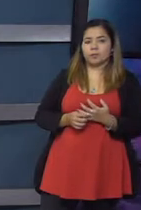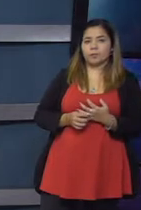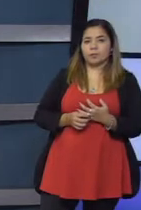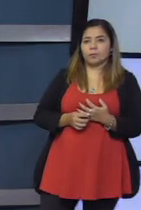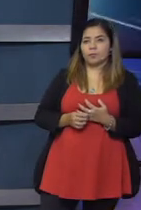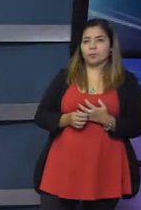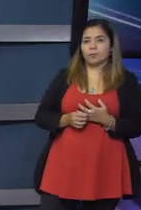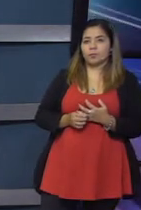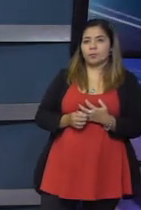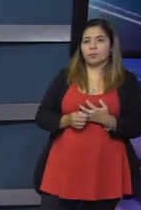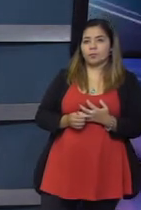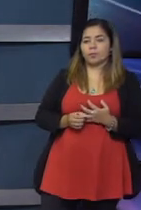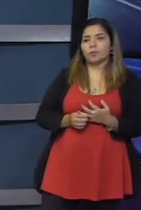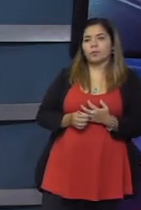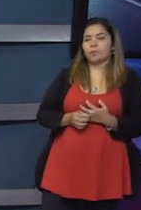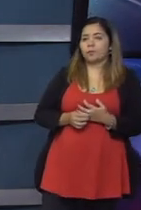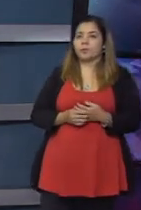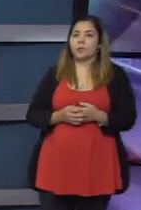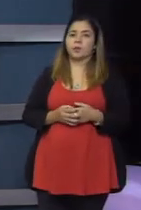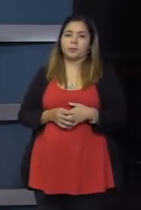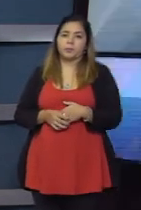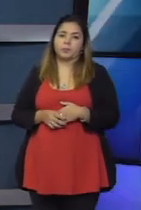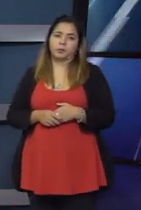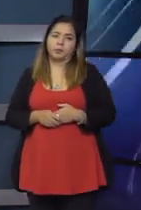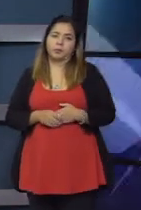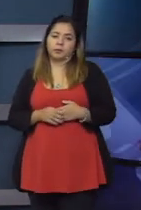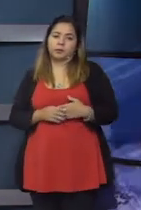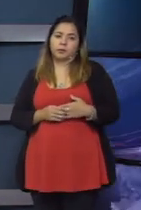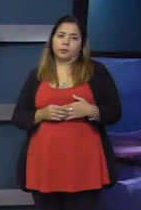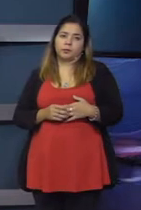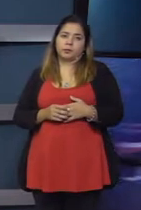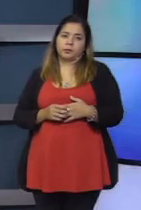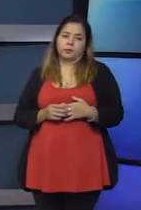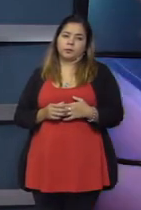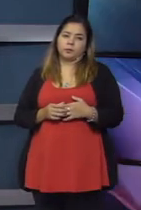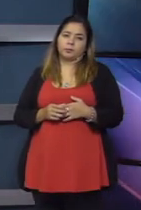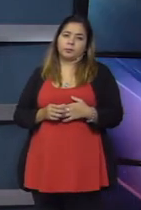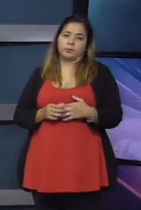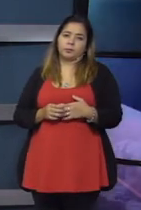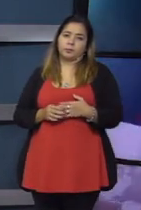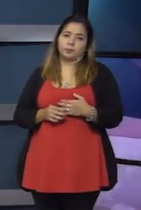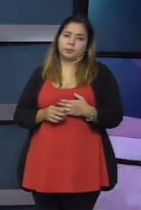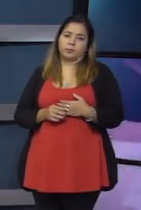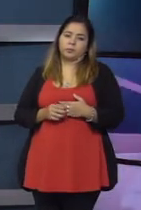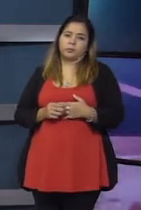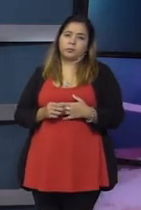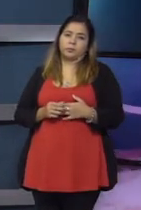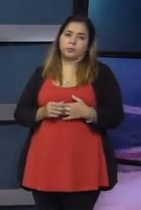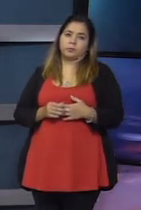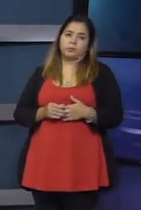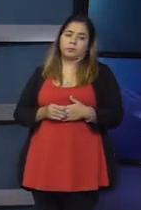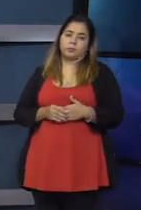fin de modificar la ley actual que regula todas